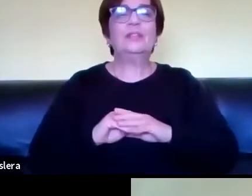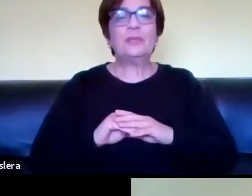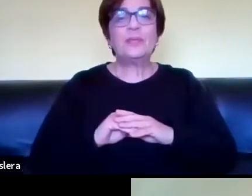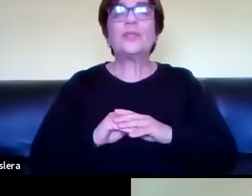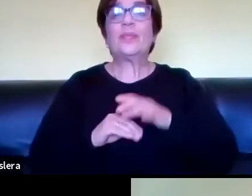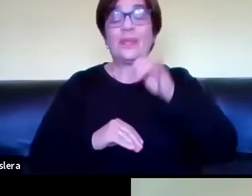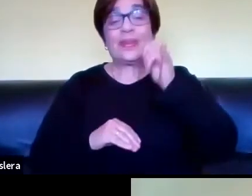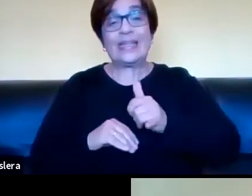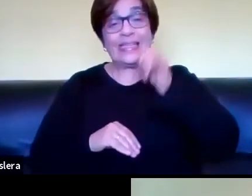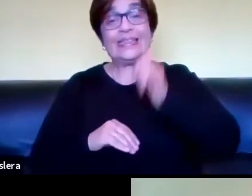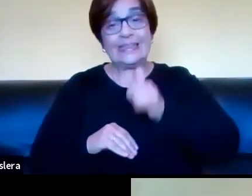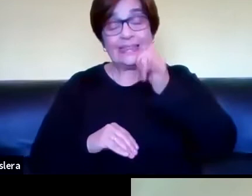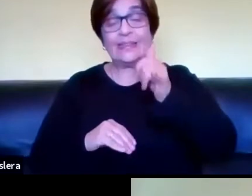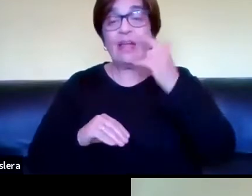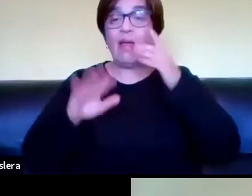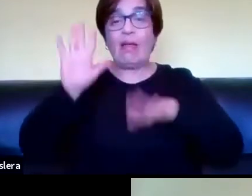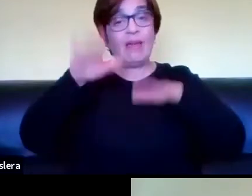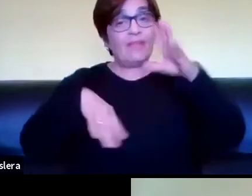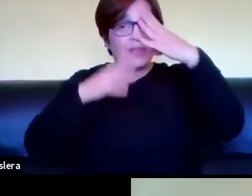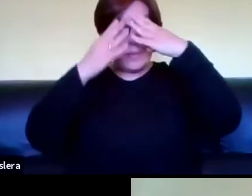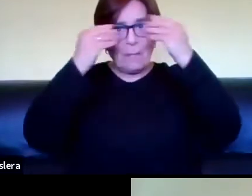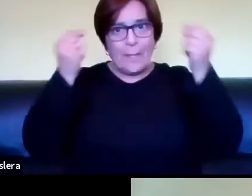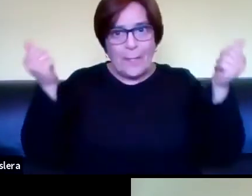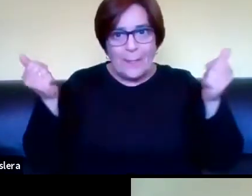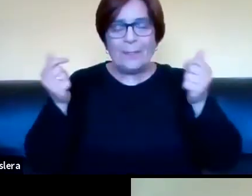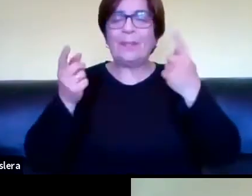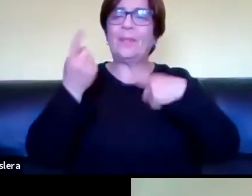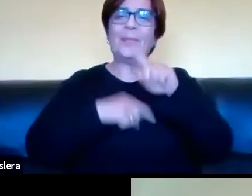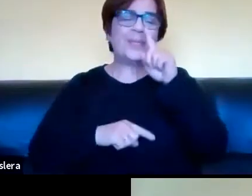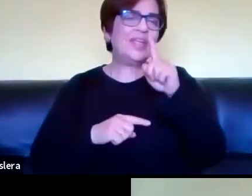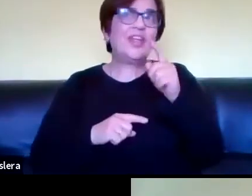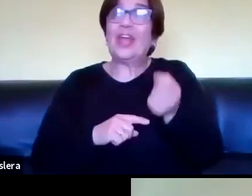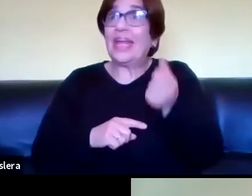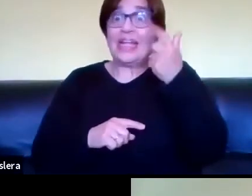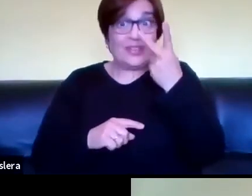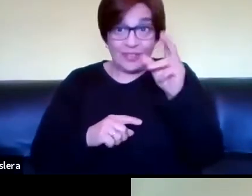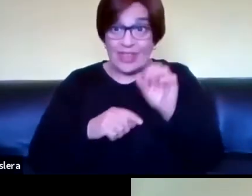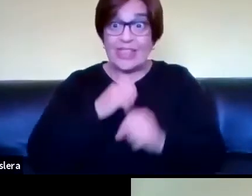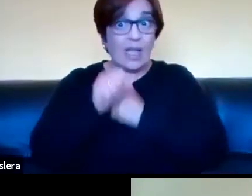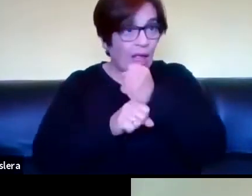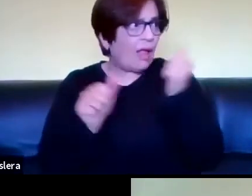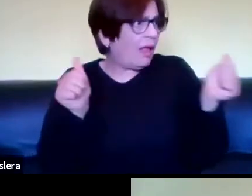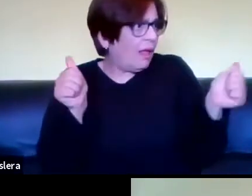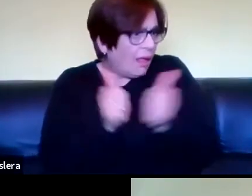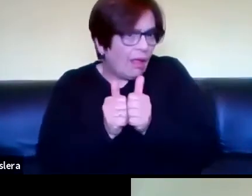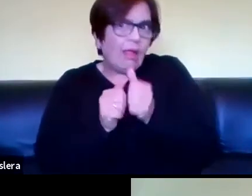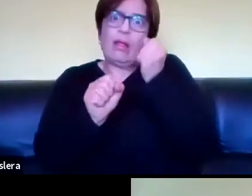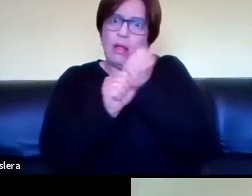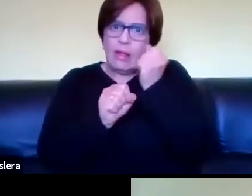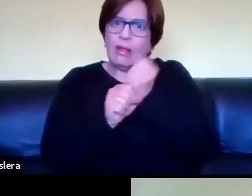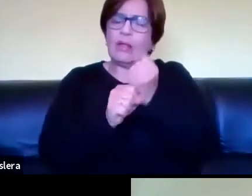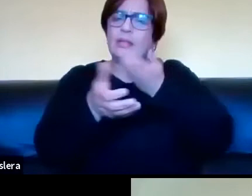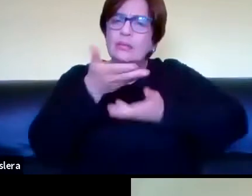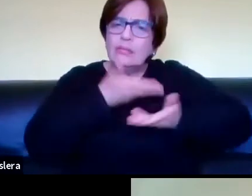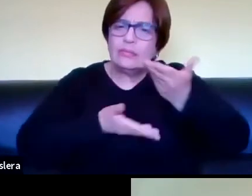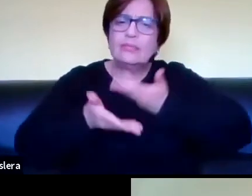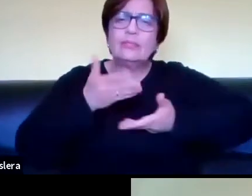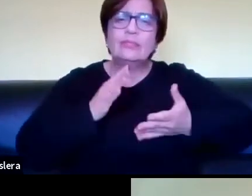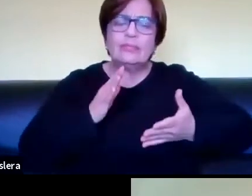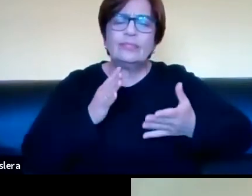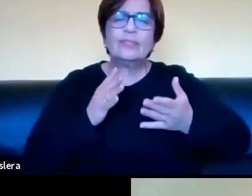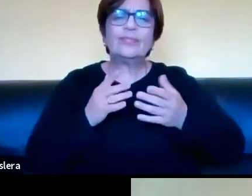Sí, a veces me olvido, pero sí, hace como 20 años que estamos trabajando en conjunto, que nos vinculan